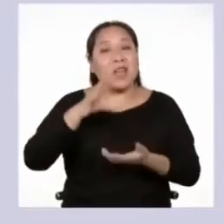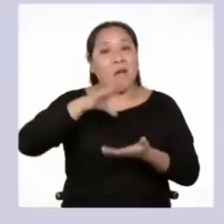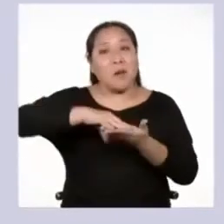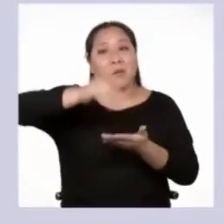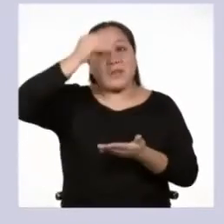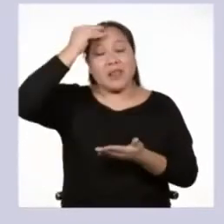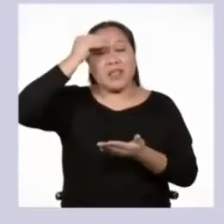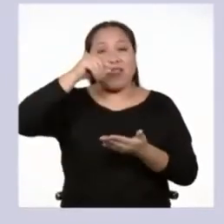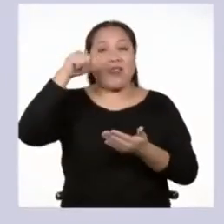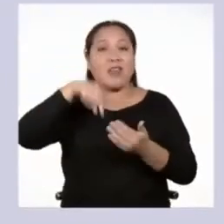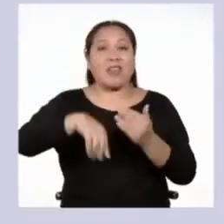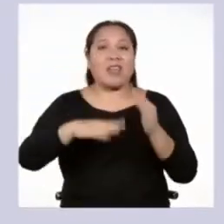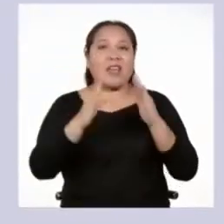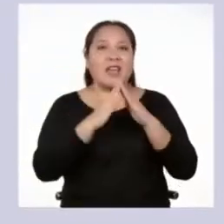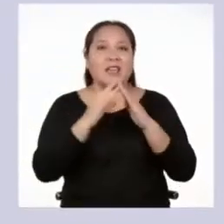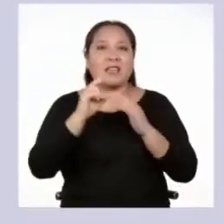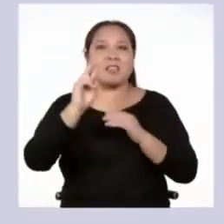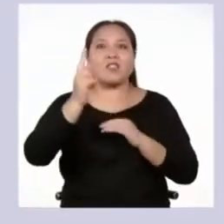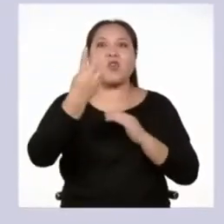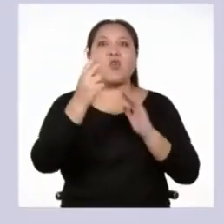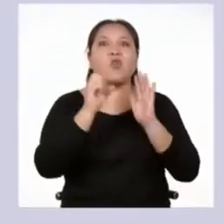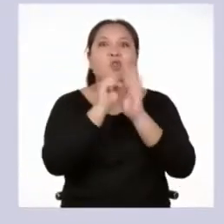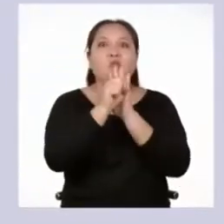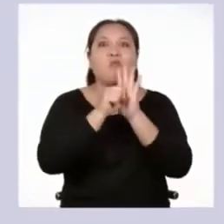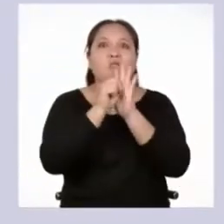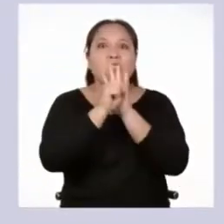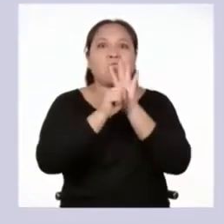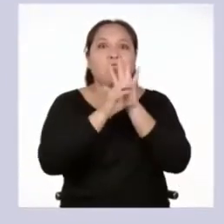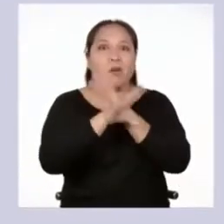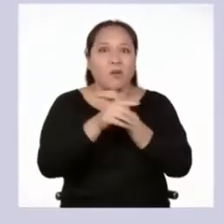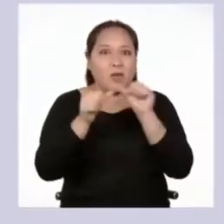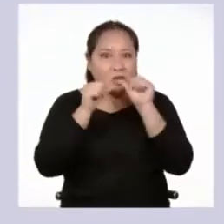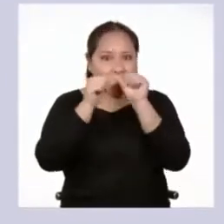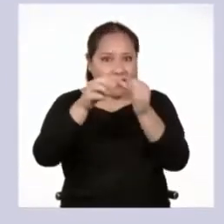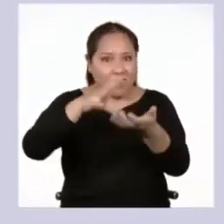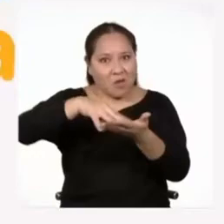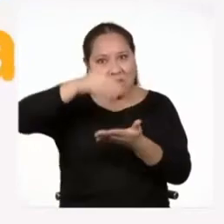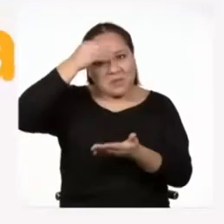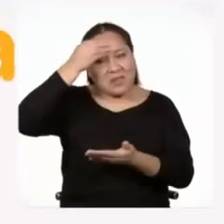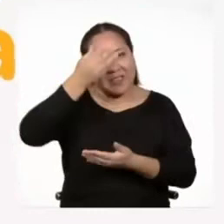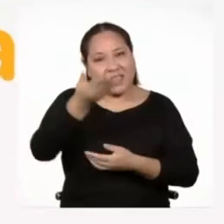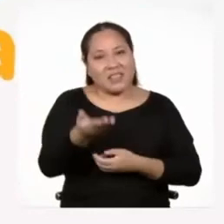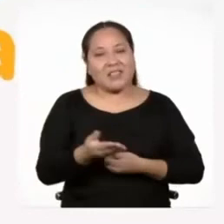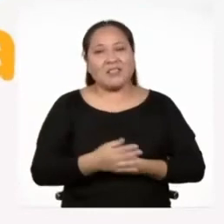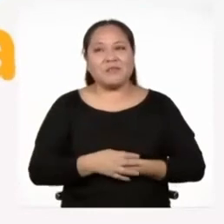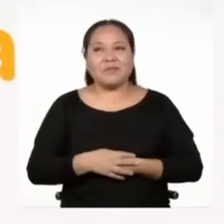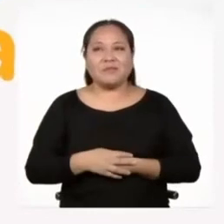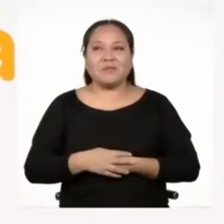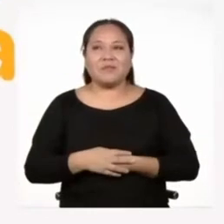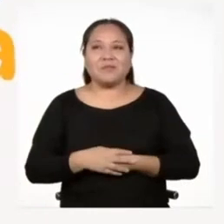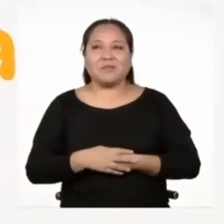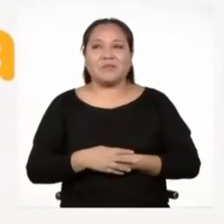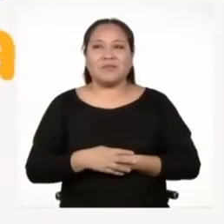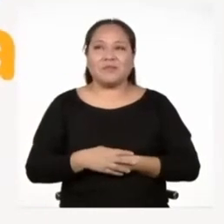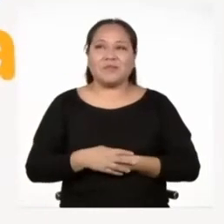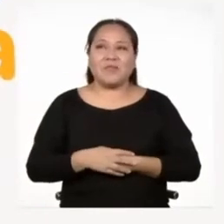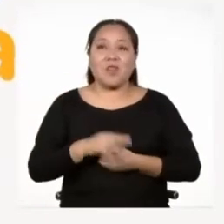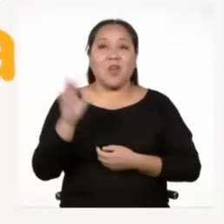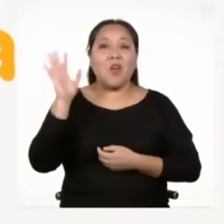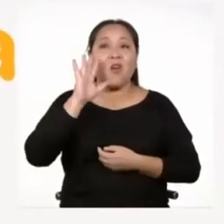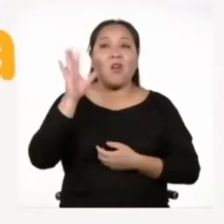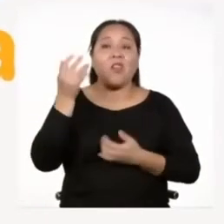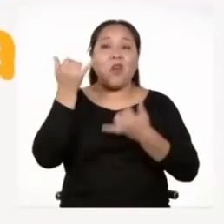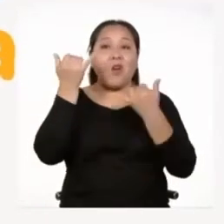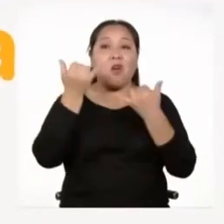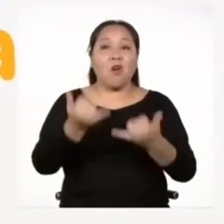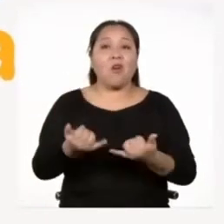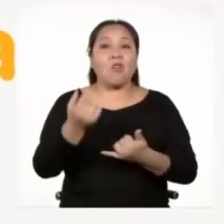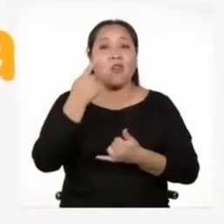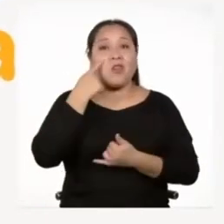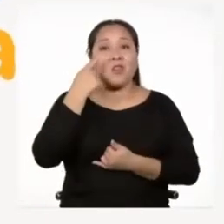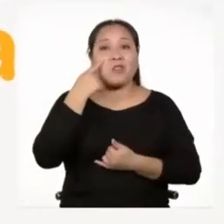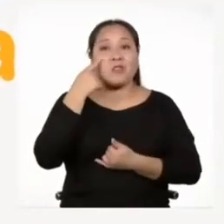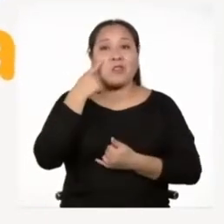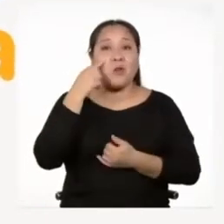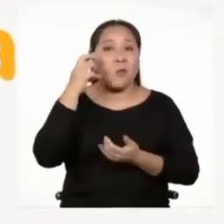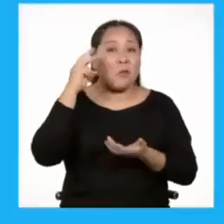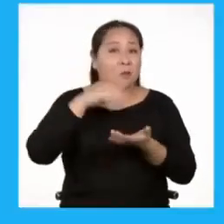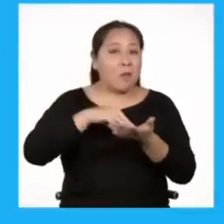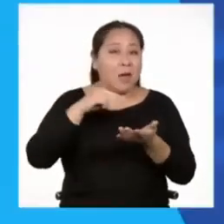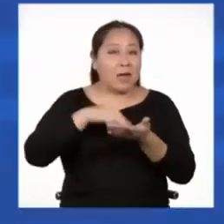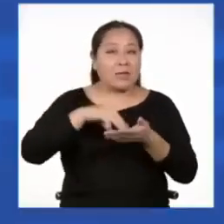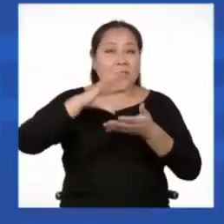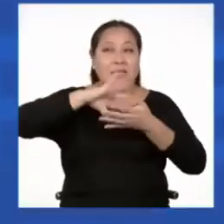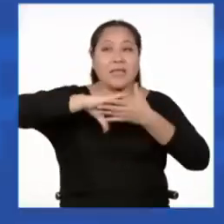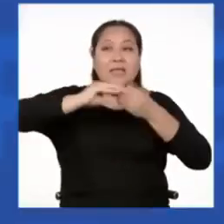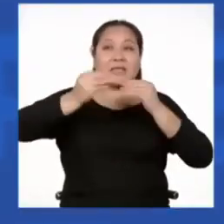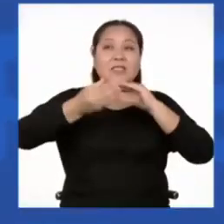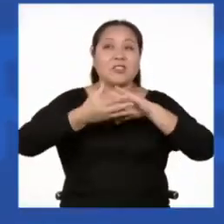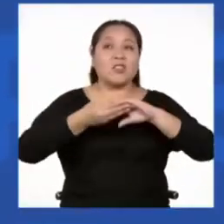ahora te voy a mostrar un segundo video para que sigamos aprendiendo juntos. Hola. Hoy conoceremos un poco más acerca de las